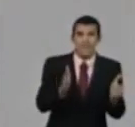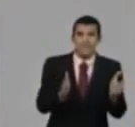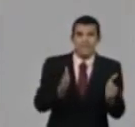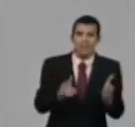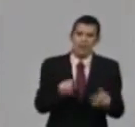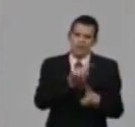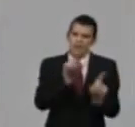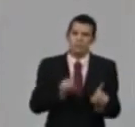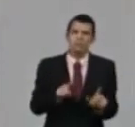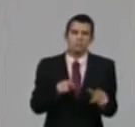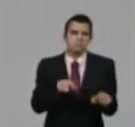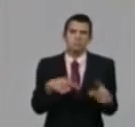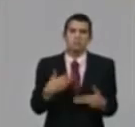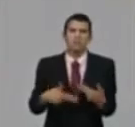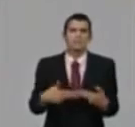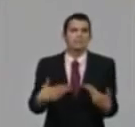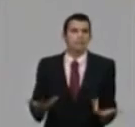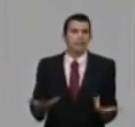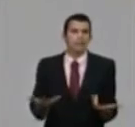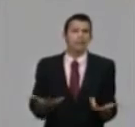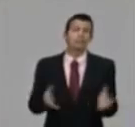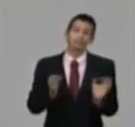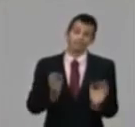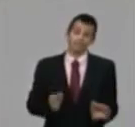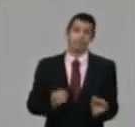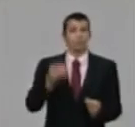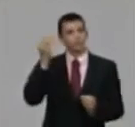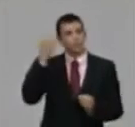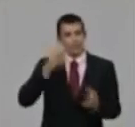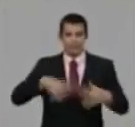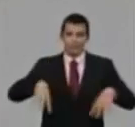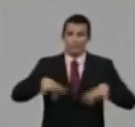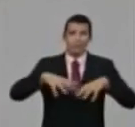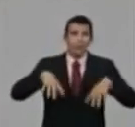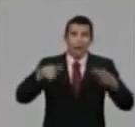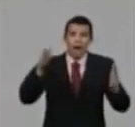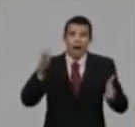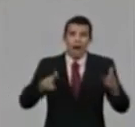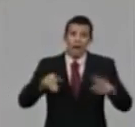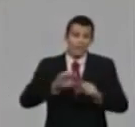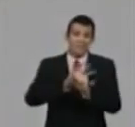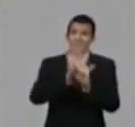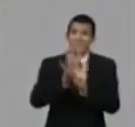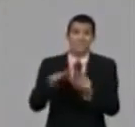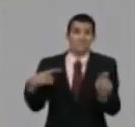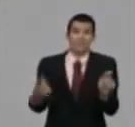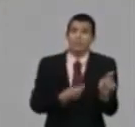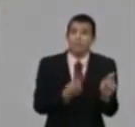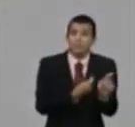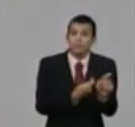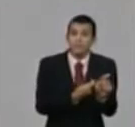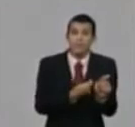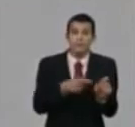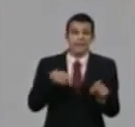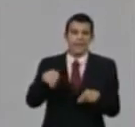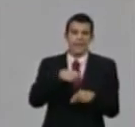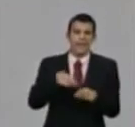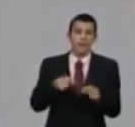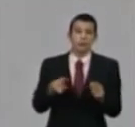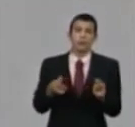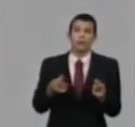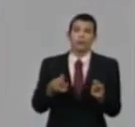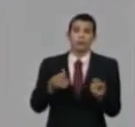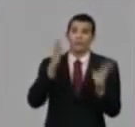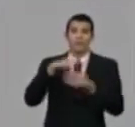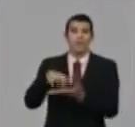por la situación que tiene el país en el enfrentamiento de la pandemia, como por ejemplo lo que ha pasado con el turismo.